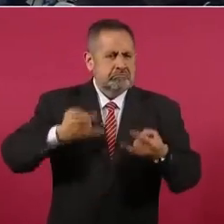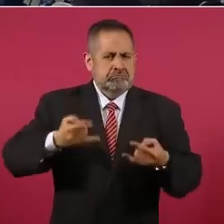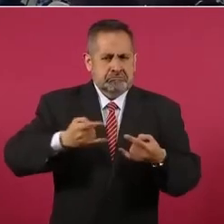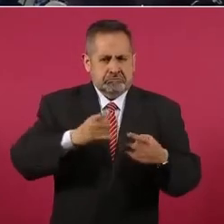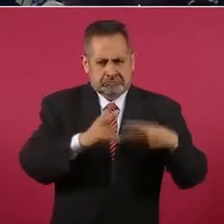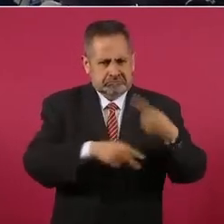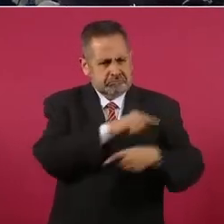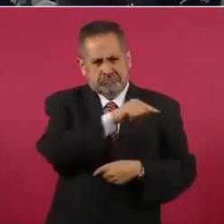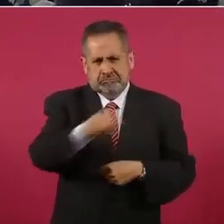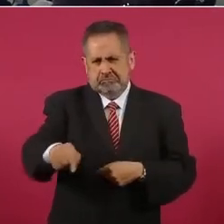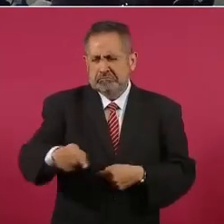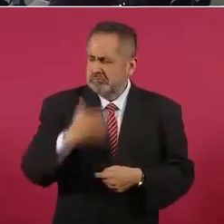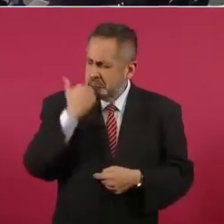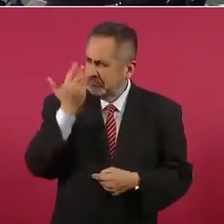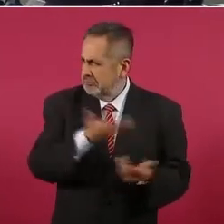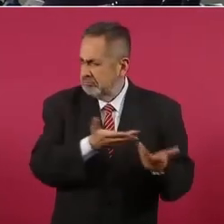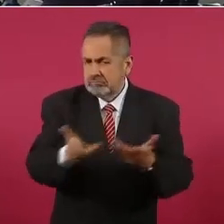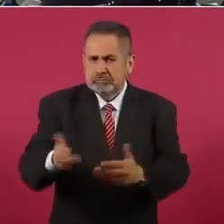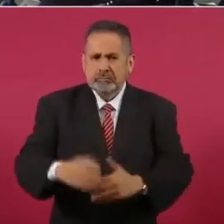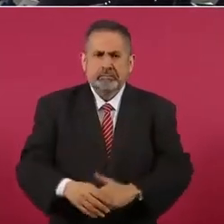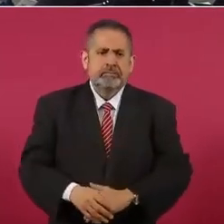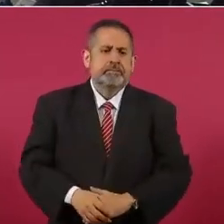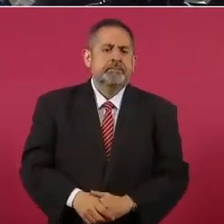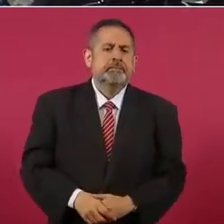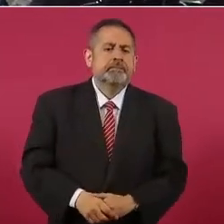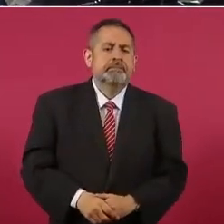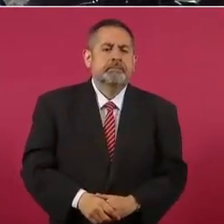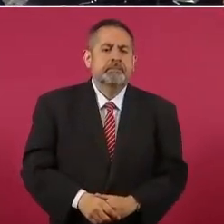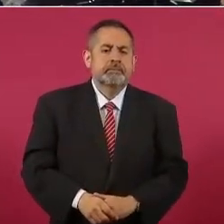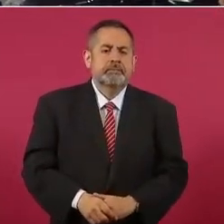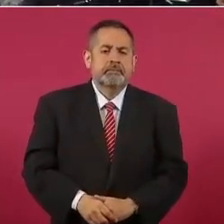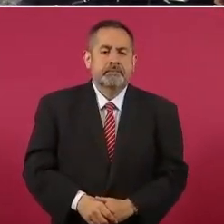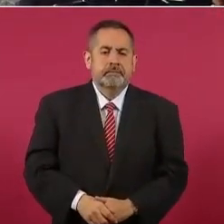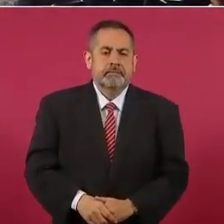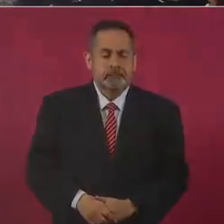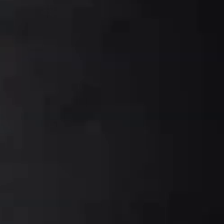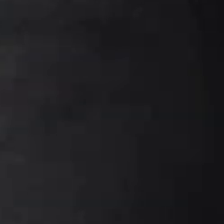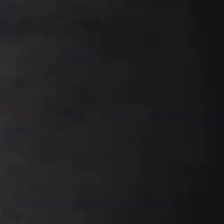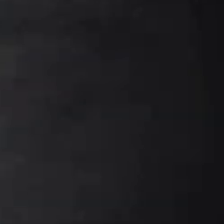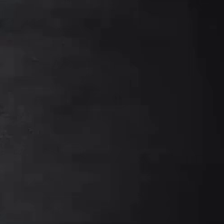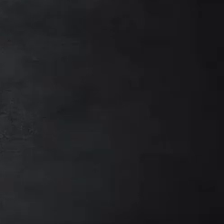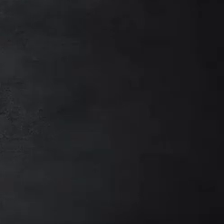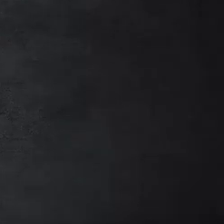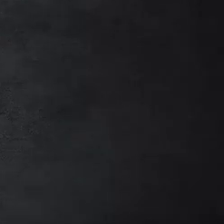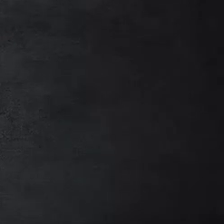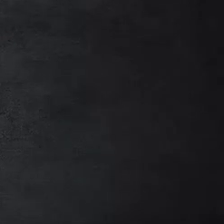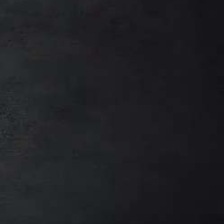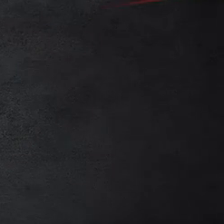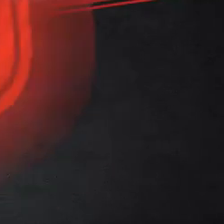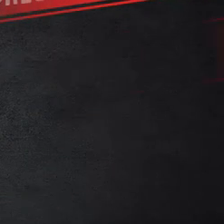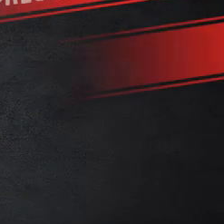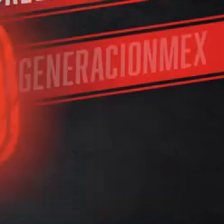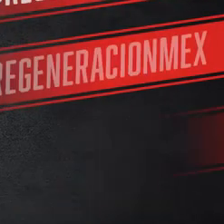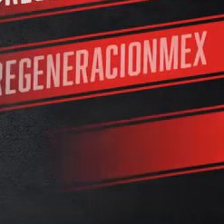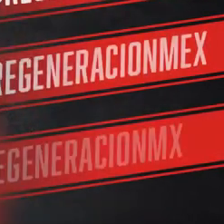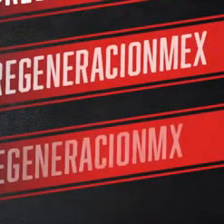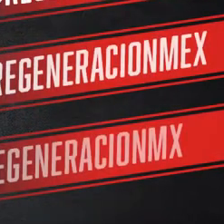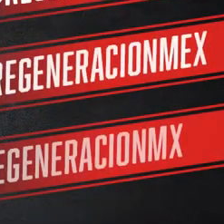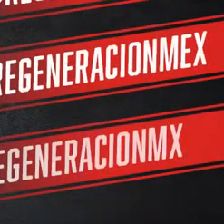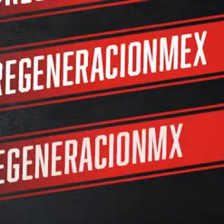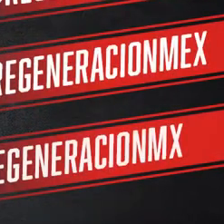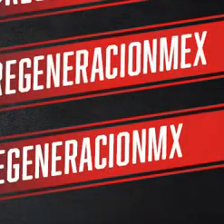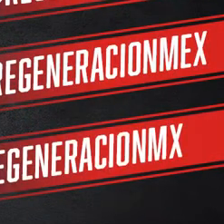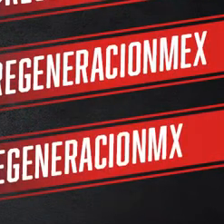¿Tú decías algo? Sí. Así que no quieren llegar al Zócalo. Es de la que… No. No.